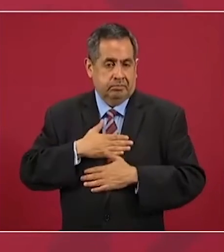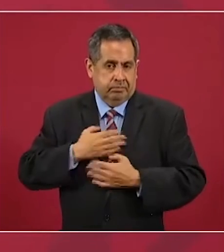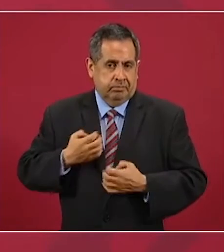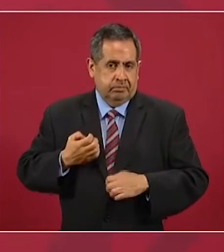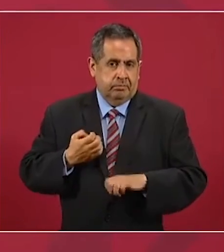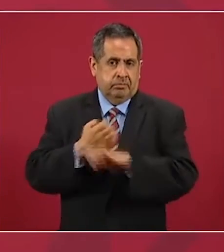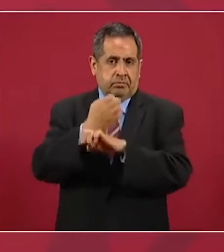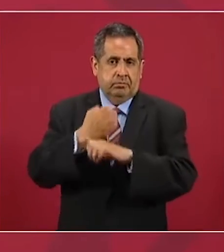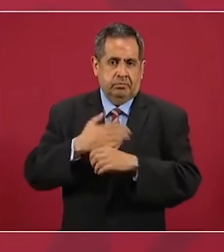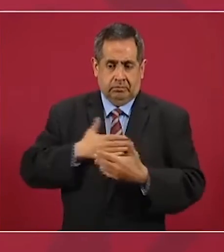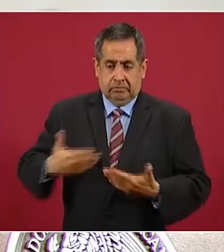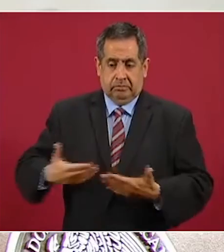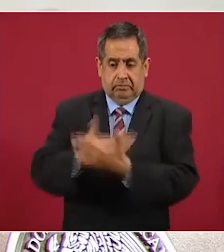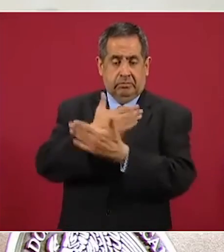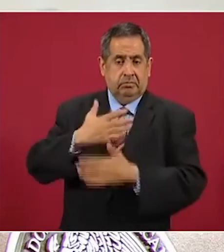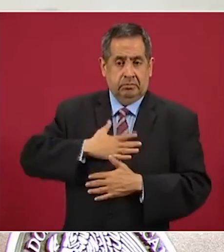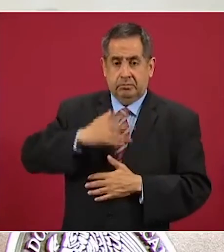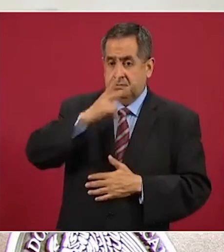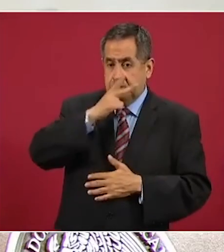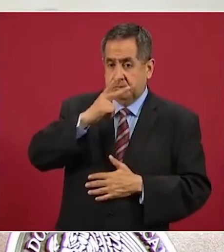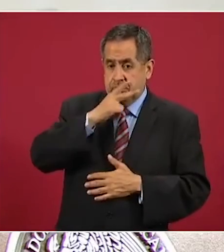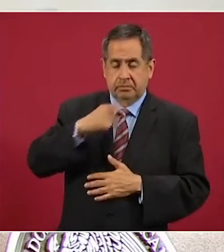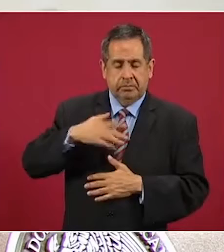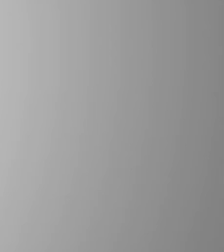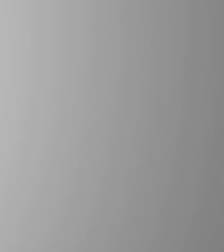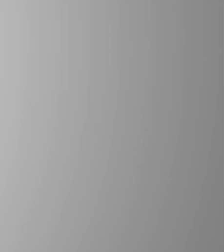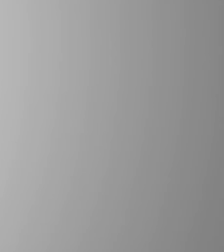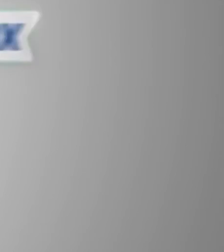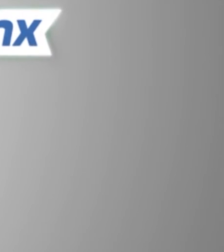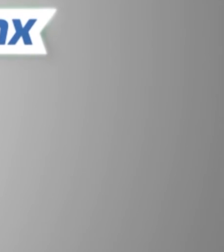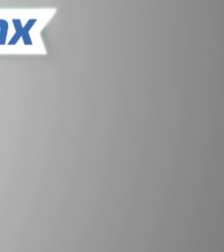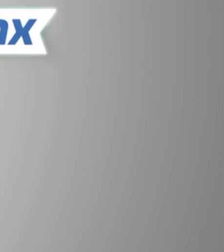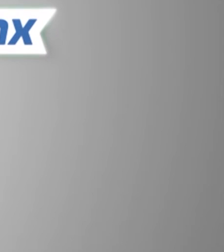iniciativa para reformar el artículo 108 de la Constitución.